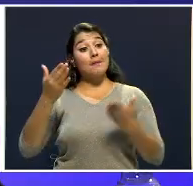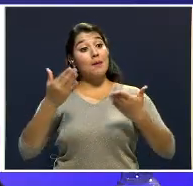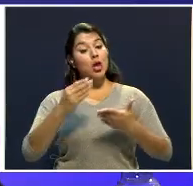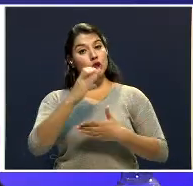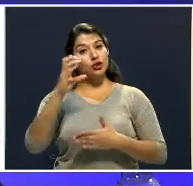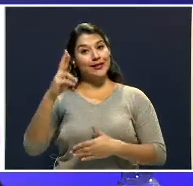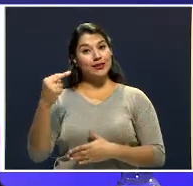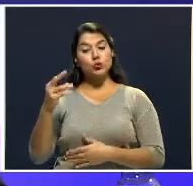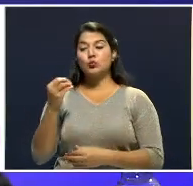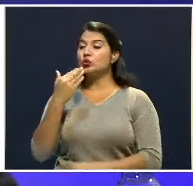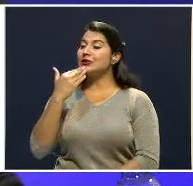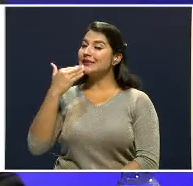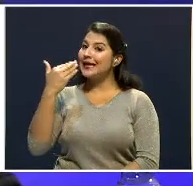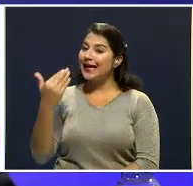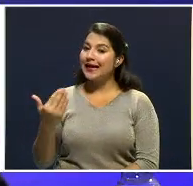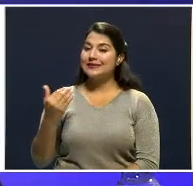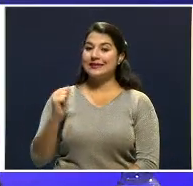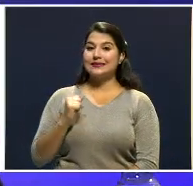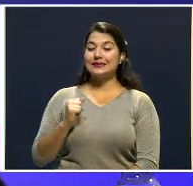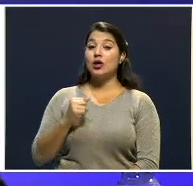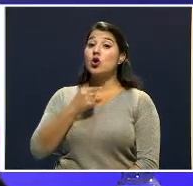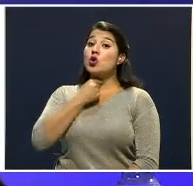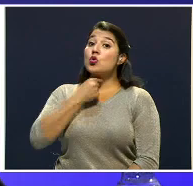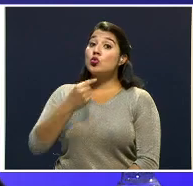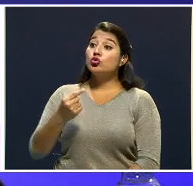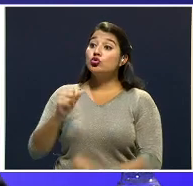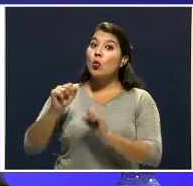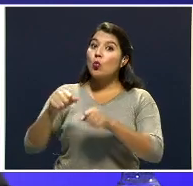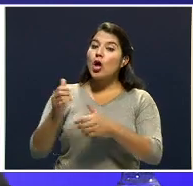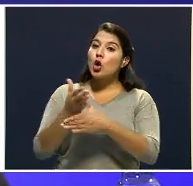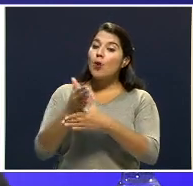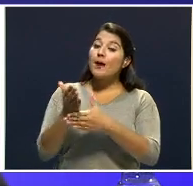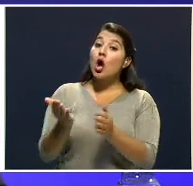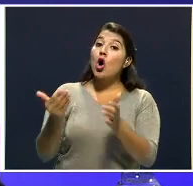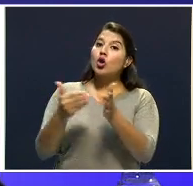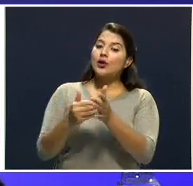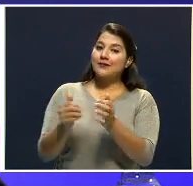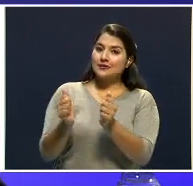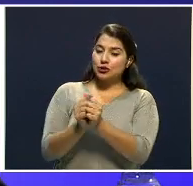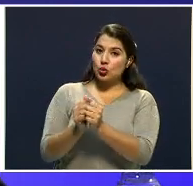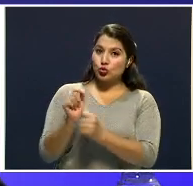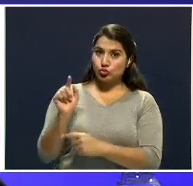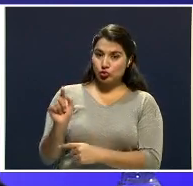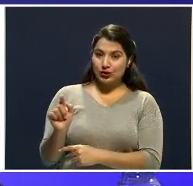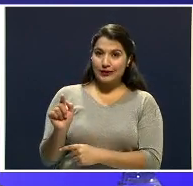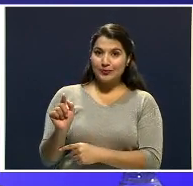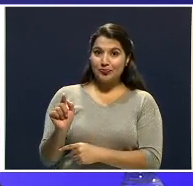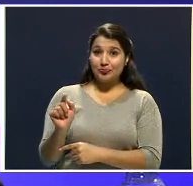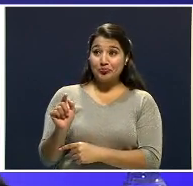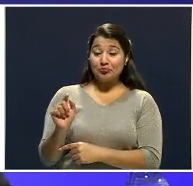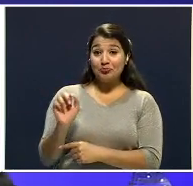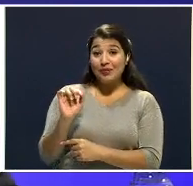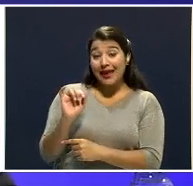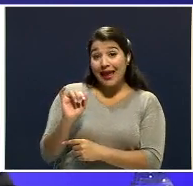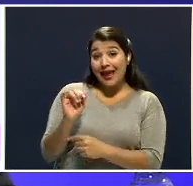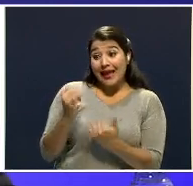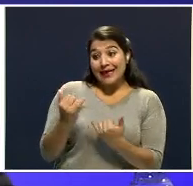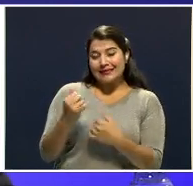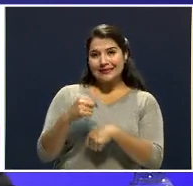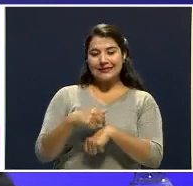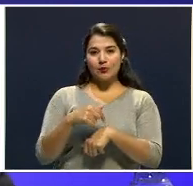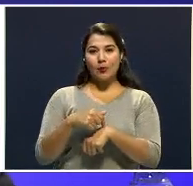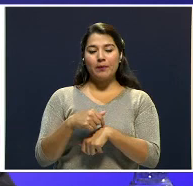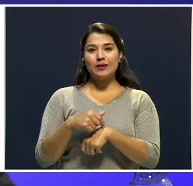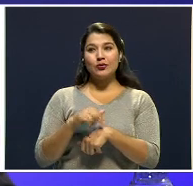don Ernesto. Y un gran placer volver a compartir con usted este tipo de momentos, este